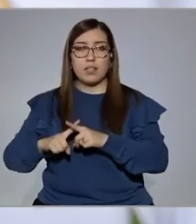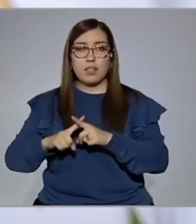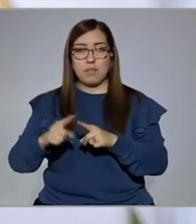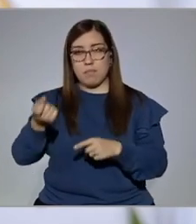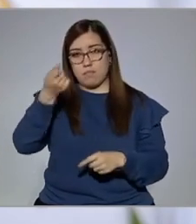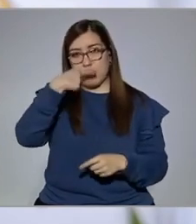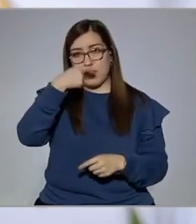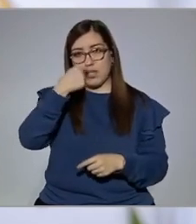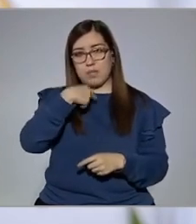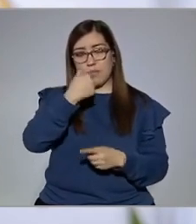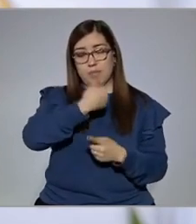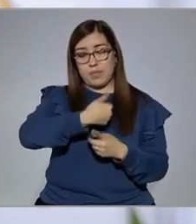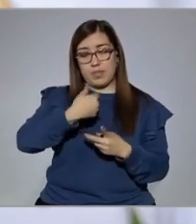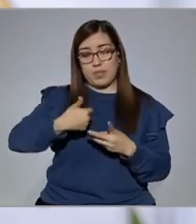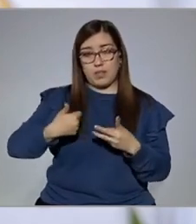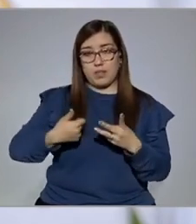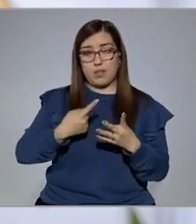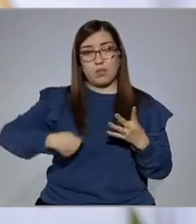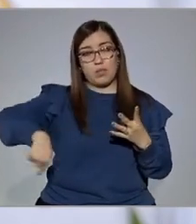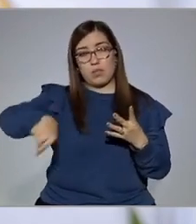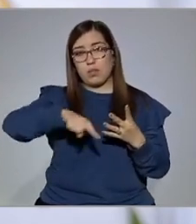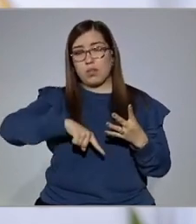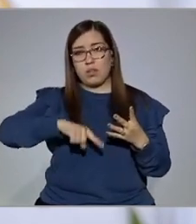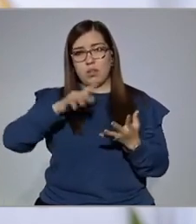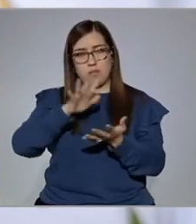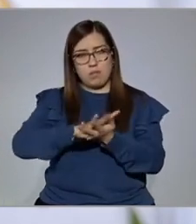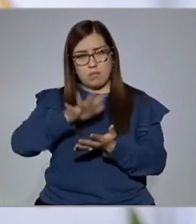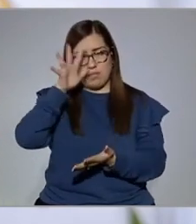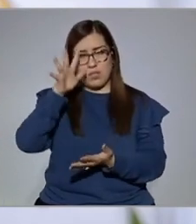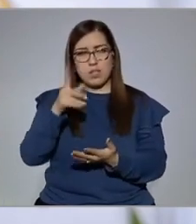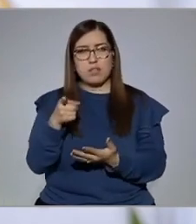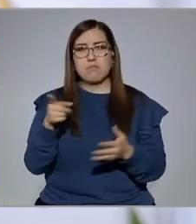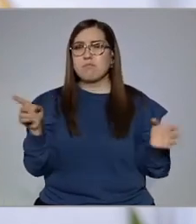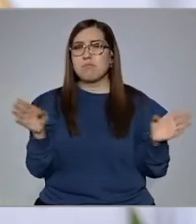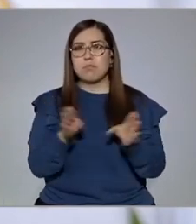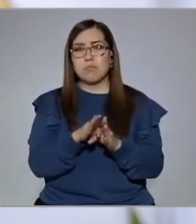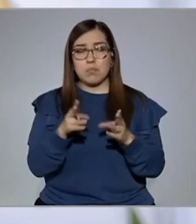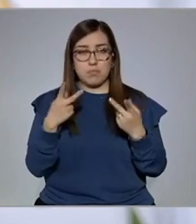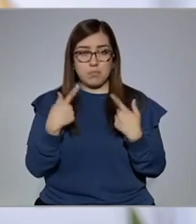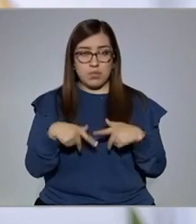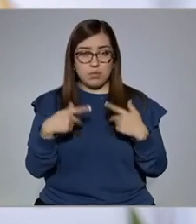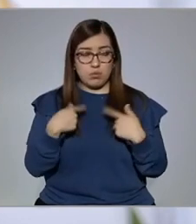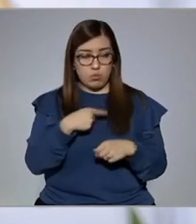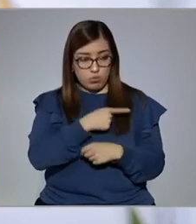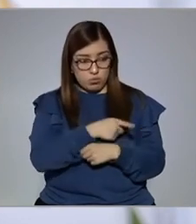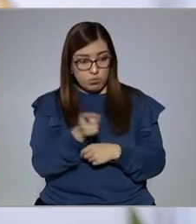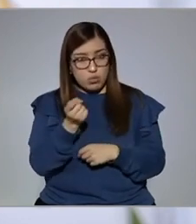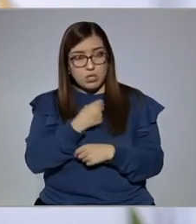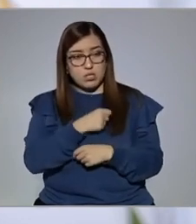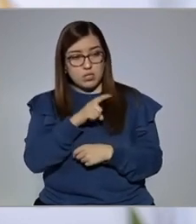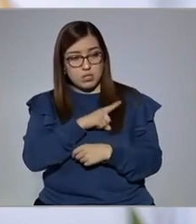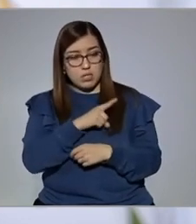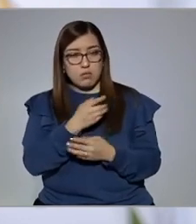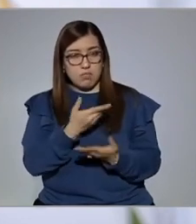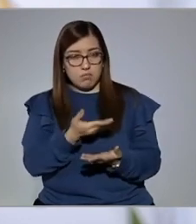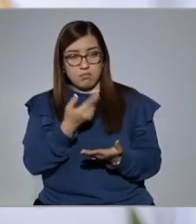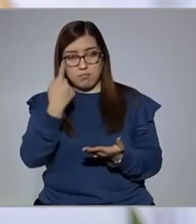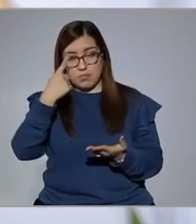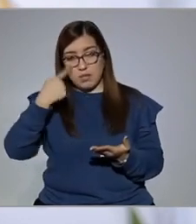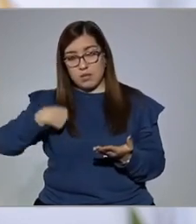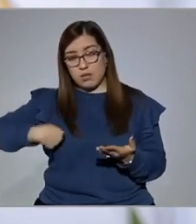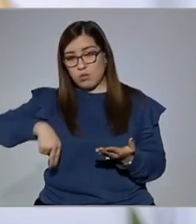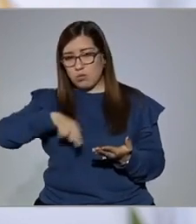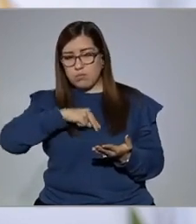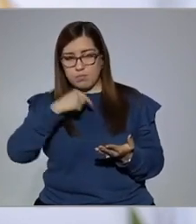Cada uno de ellos han sido, o la mayoría de ellos fueron experimentados en personas sanas para que nosotros pudiéramos ver